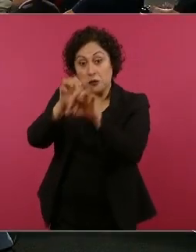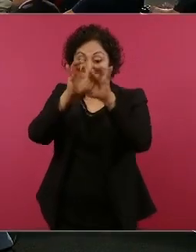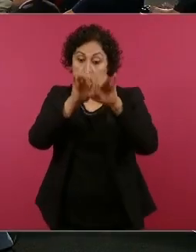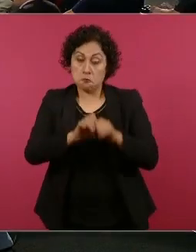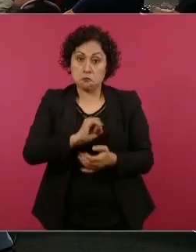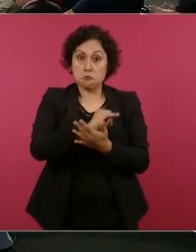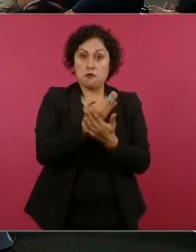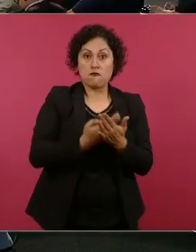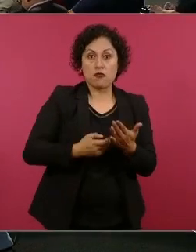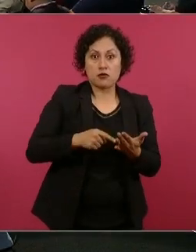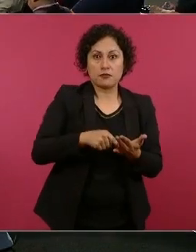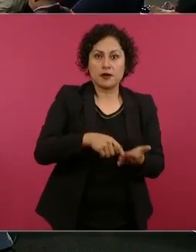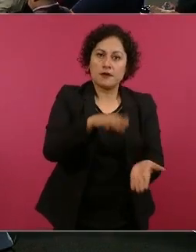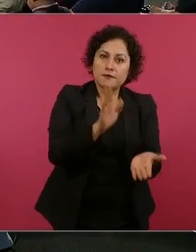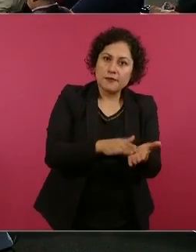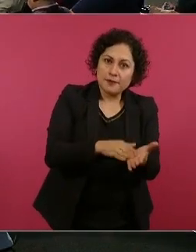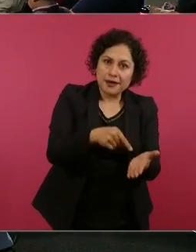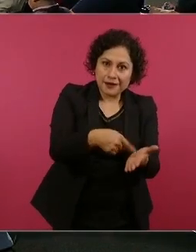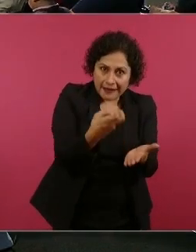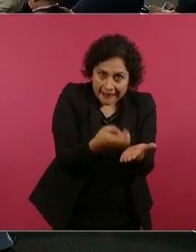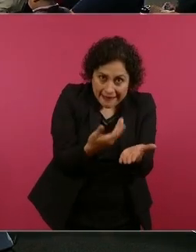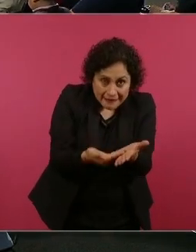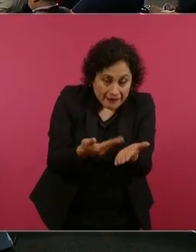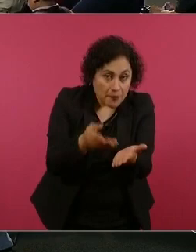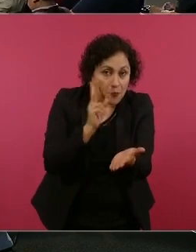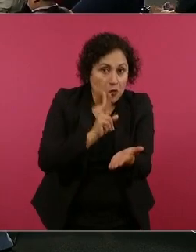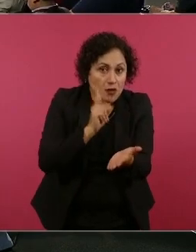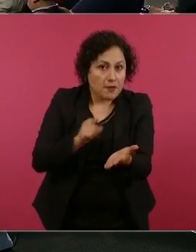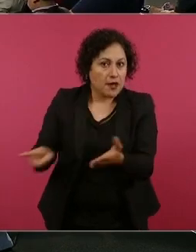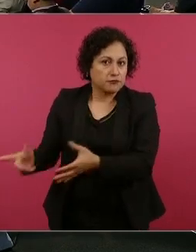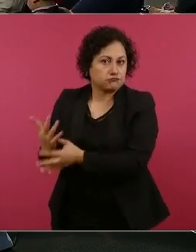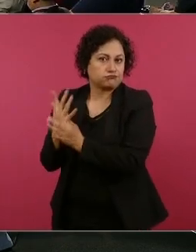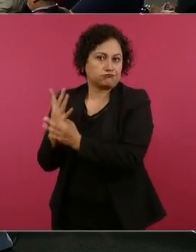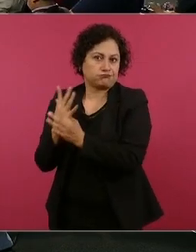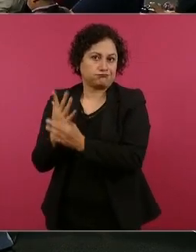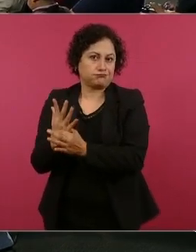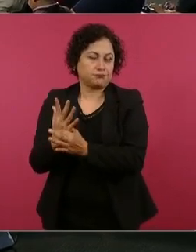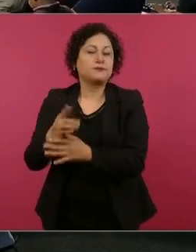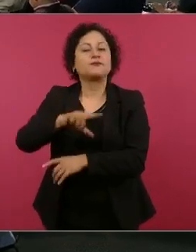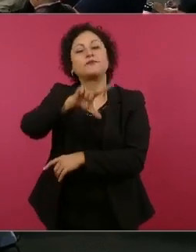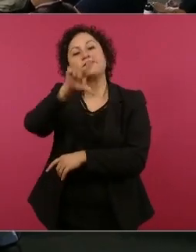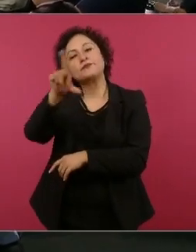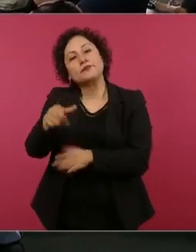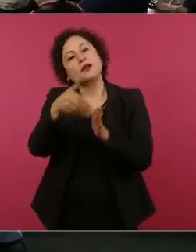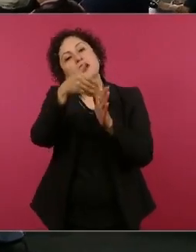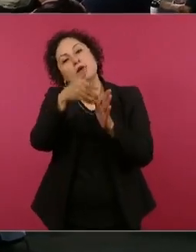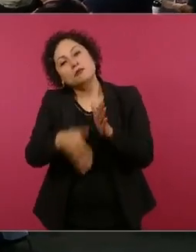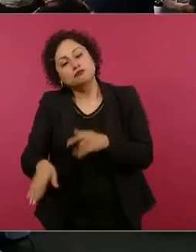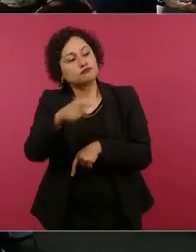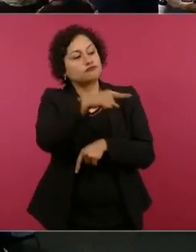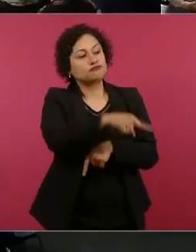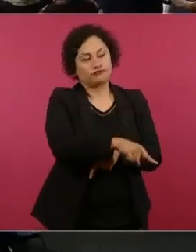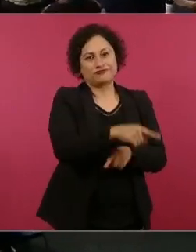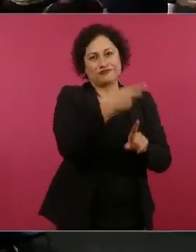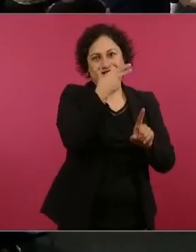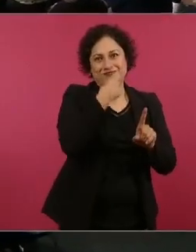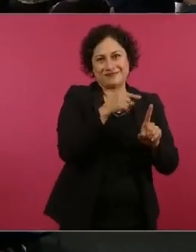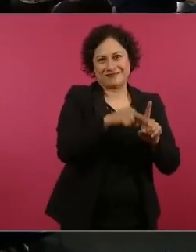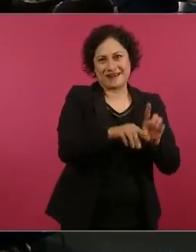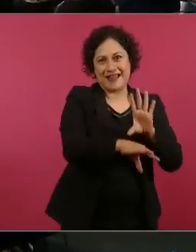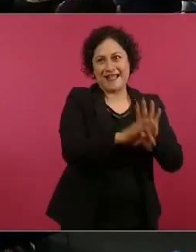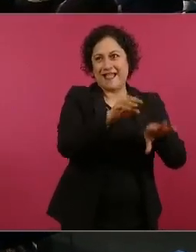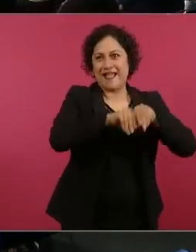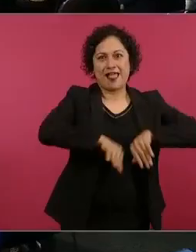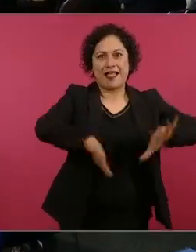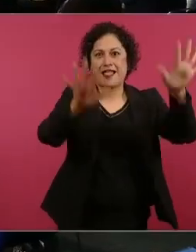Se dan a conocer todos estos documentos por lo que